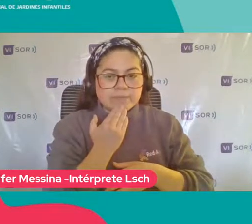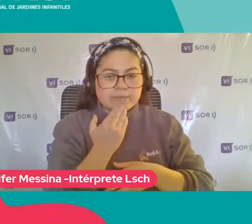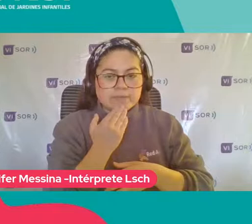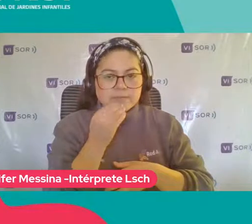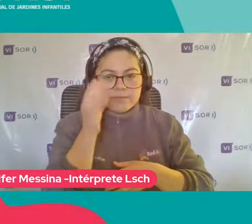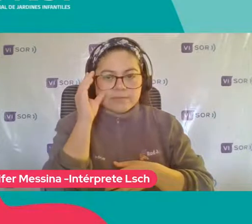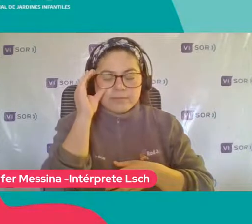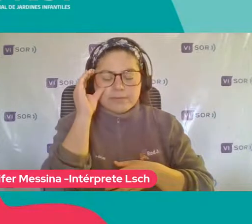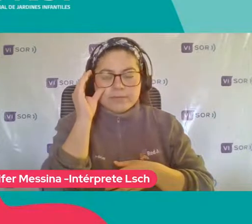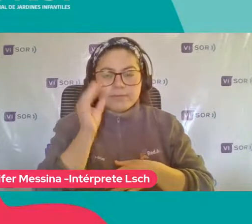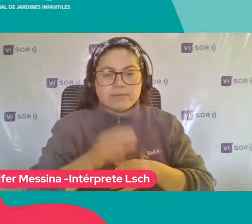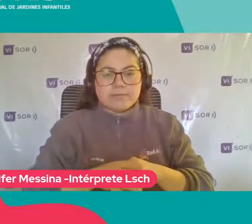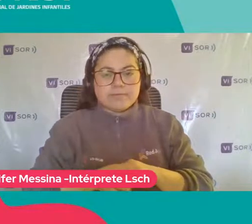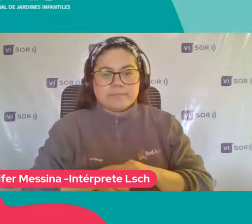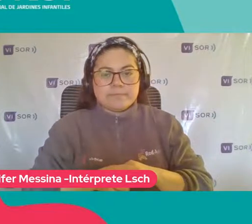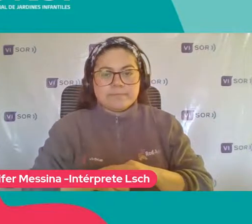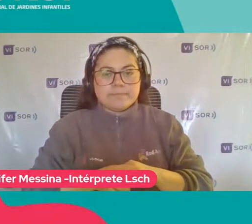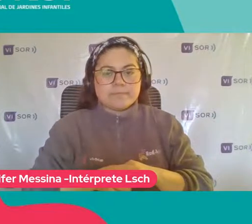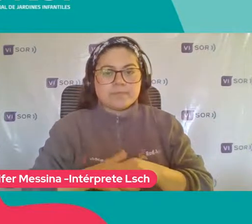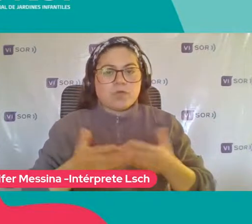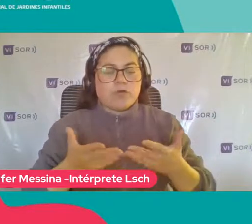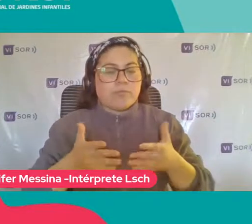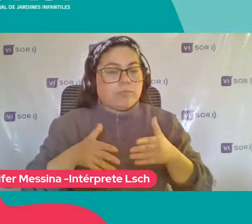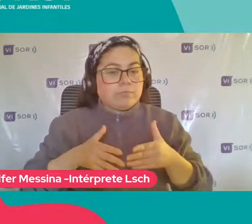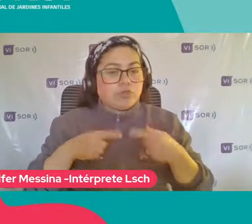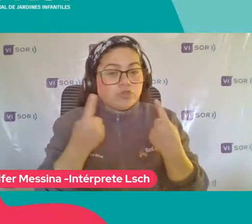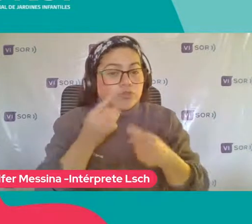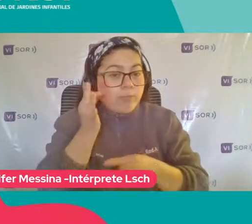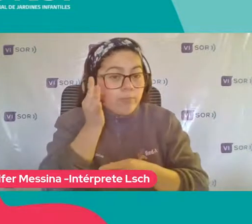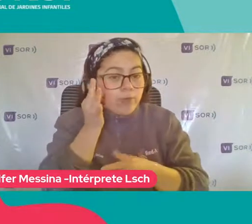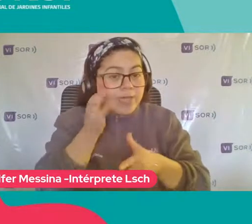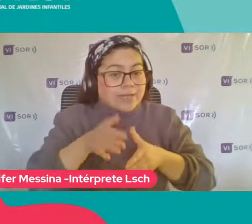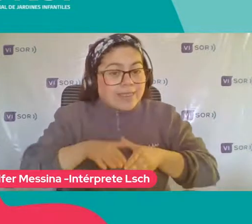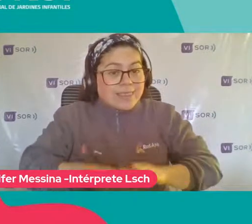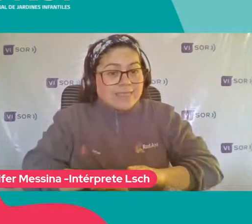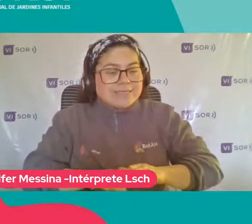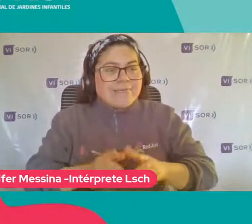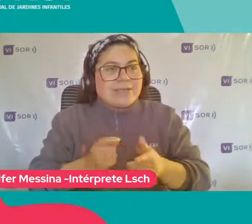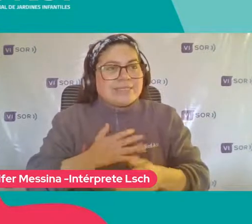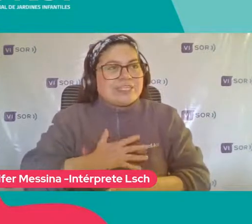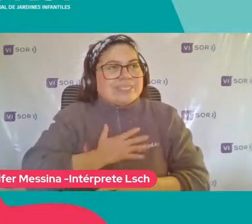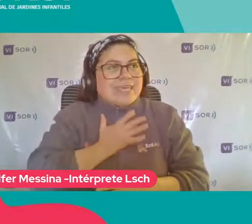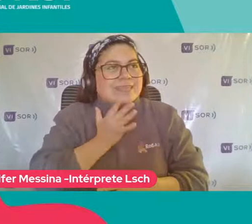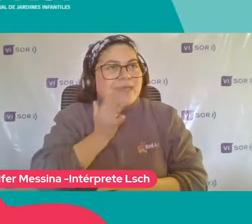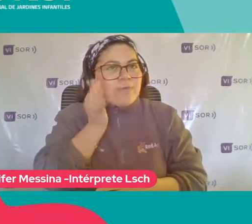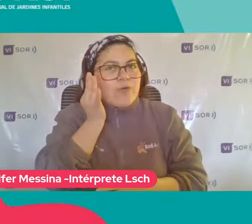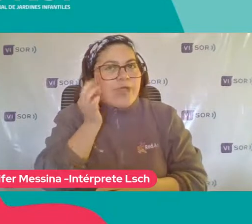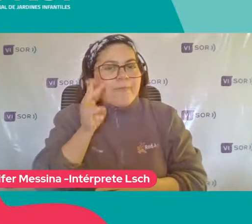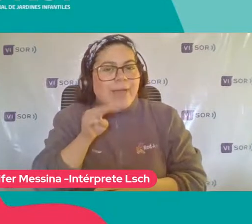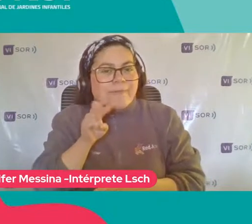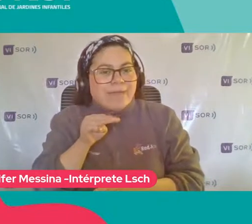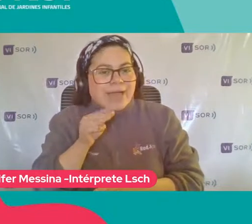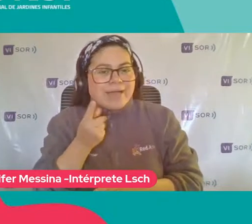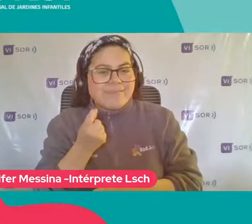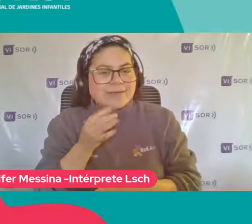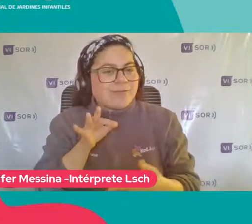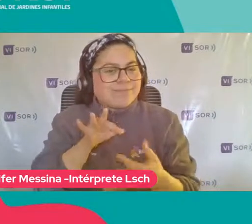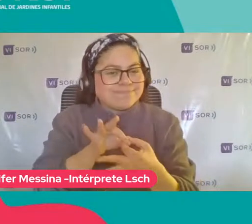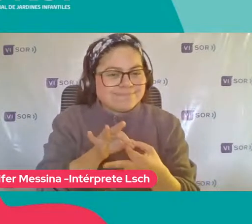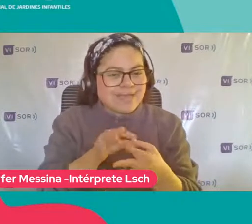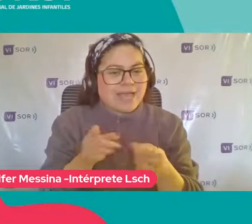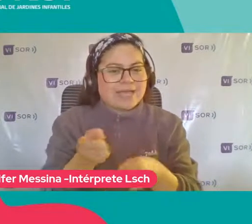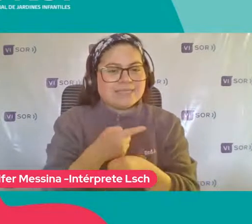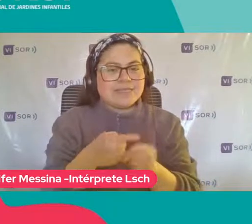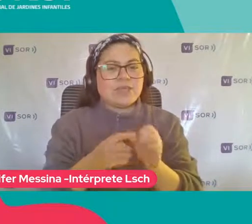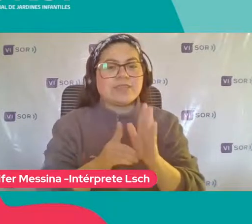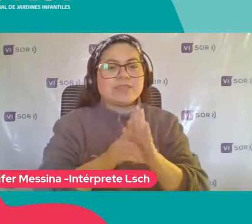esto Como muy maternal Que nacemos las mujeres Entonces Desde ahí Se confunda un poco Sobre todo en esto Que tiene que ver Con el desarrollo